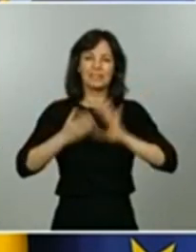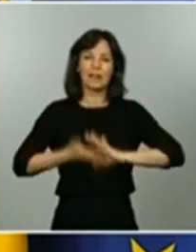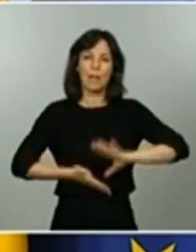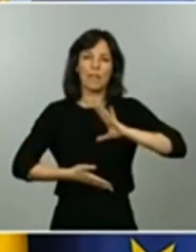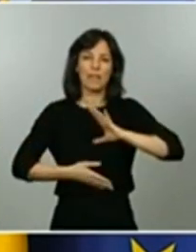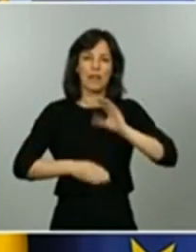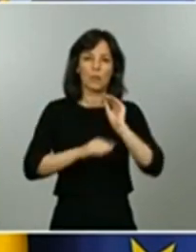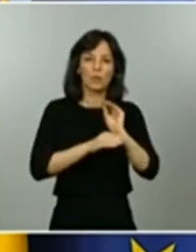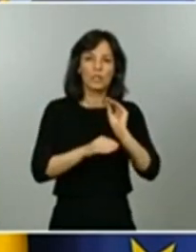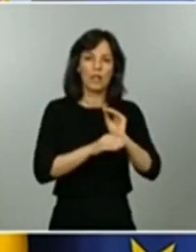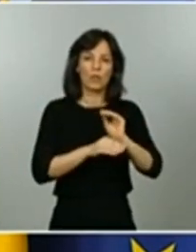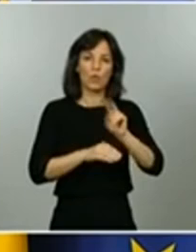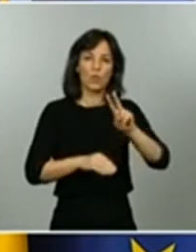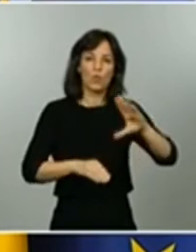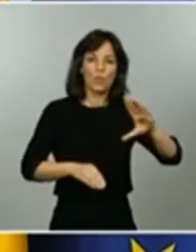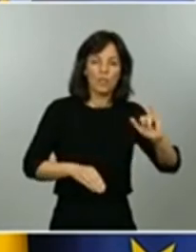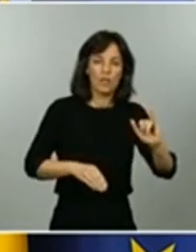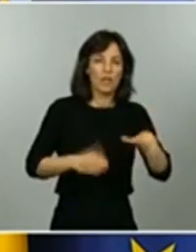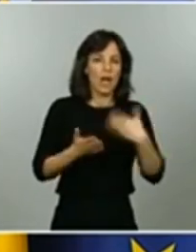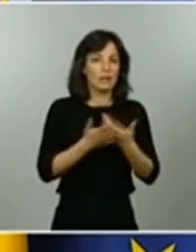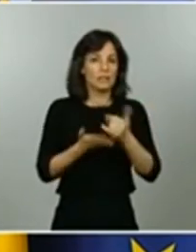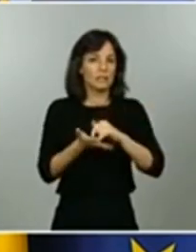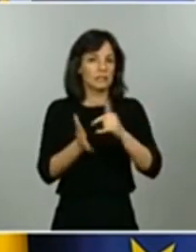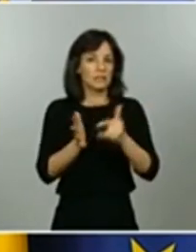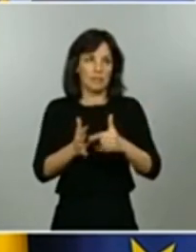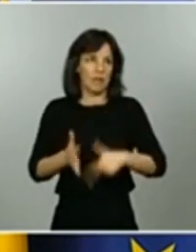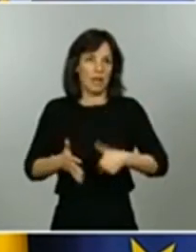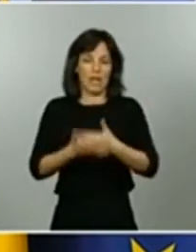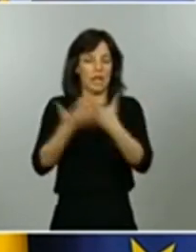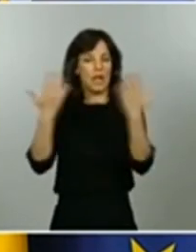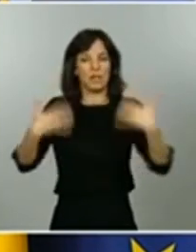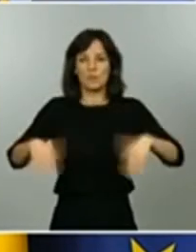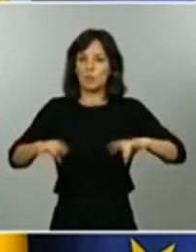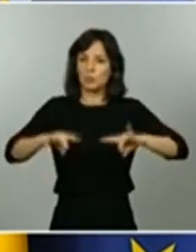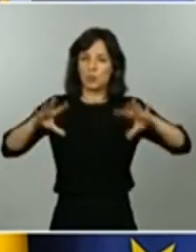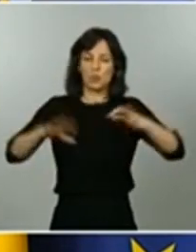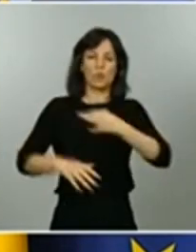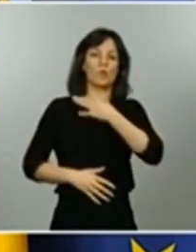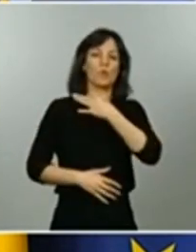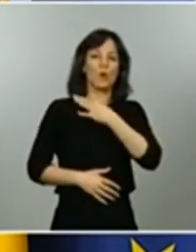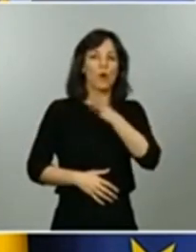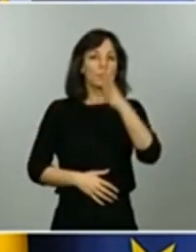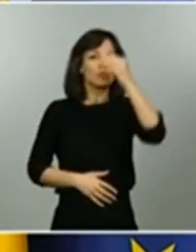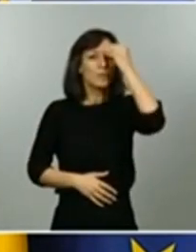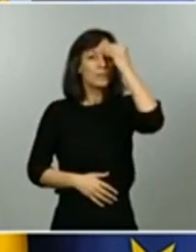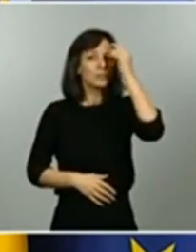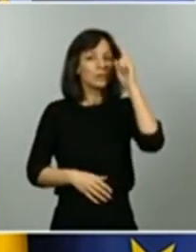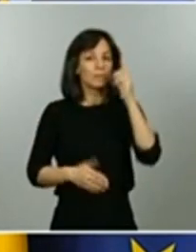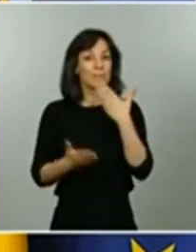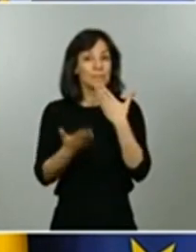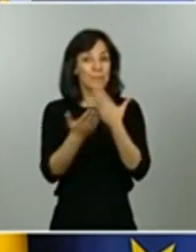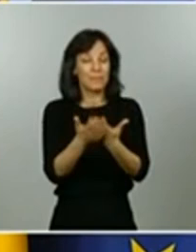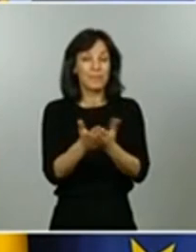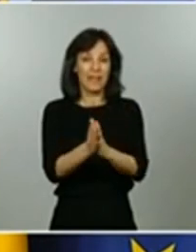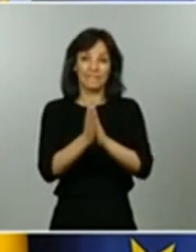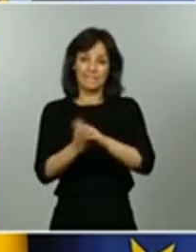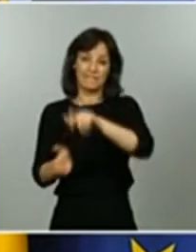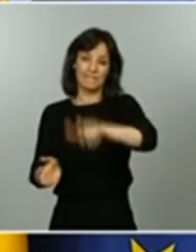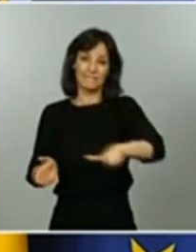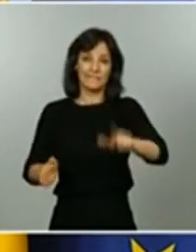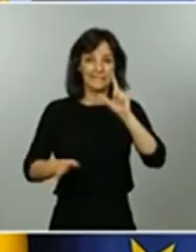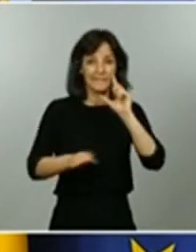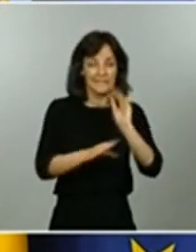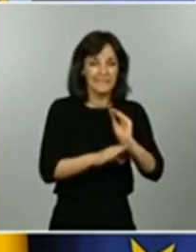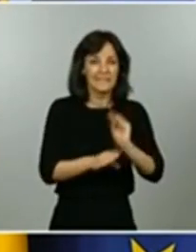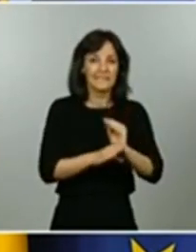críticos incluso del sistema asistencial en general por lo tanto yo creo que esa prudencia que pedimos a la población para impedir que esto